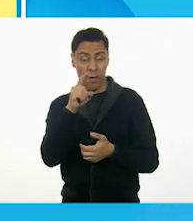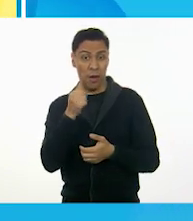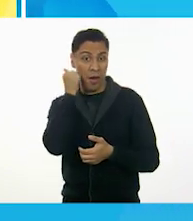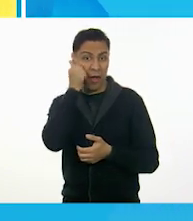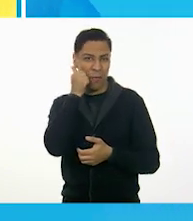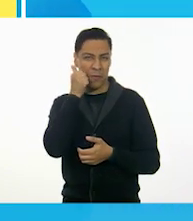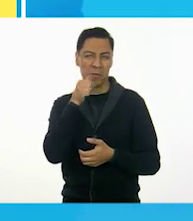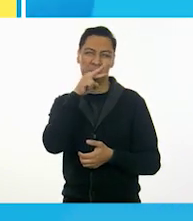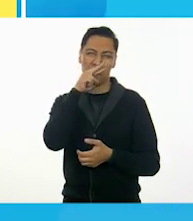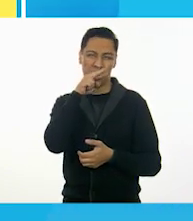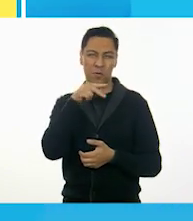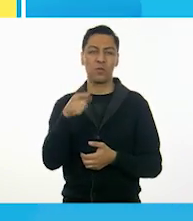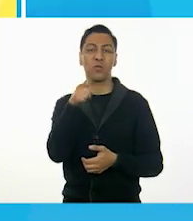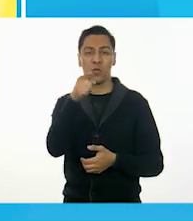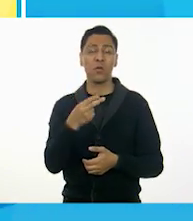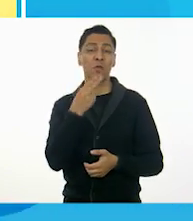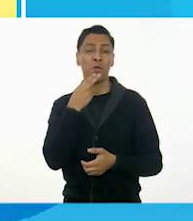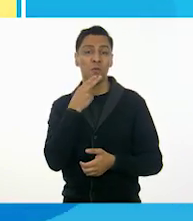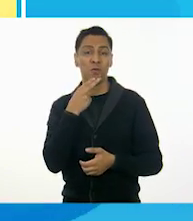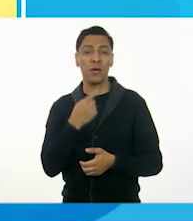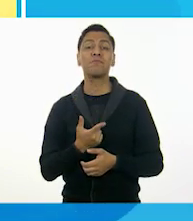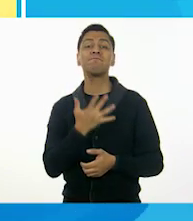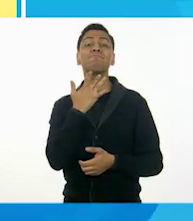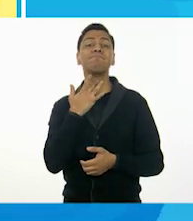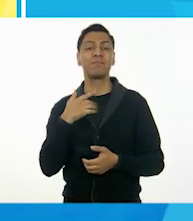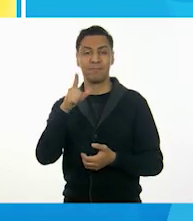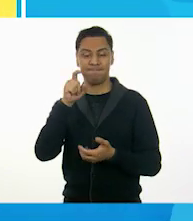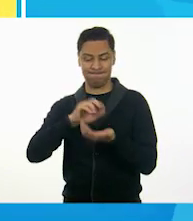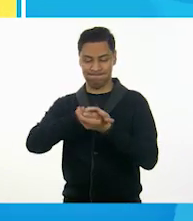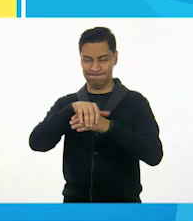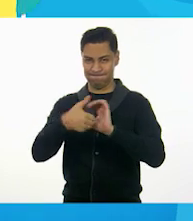usa desinfectantes a base de alcohol. ¡Cuídate!